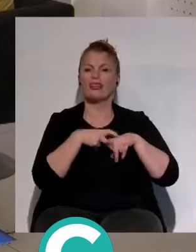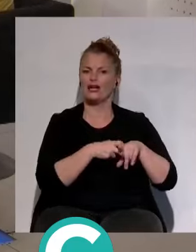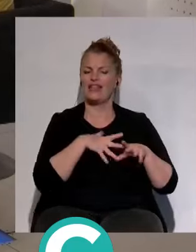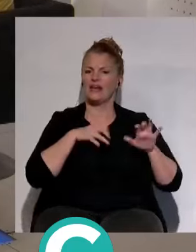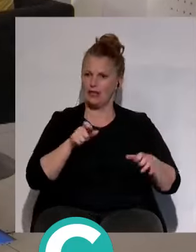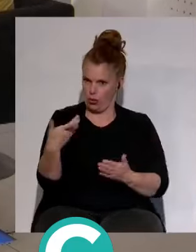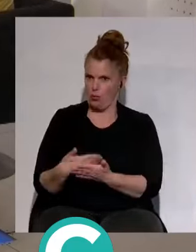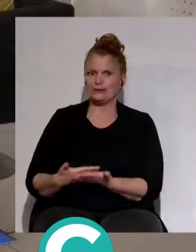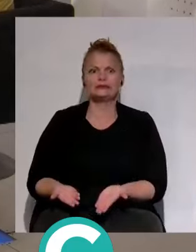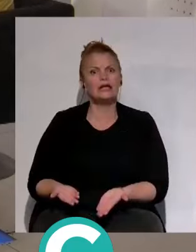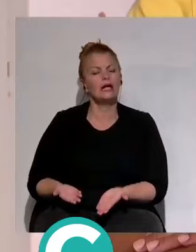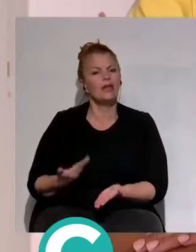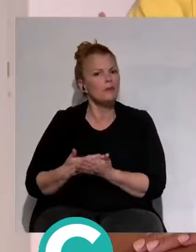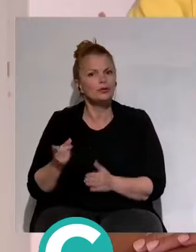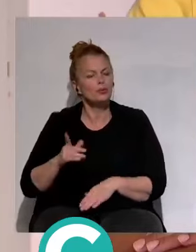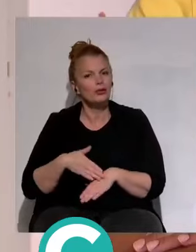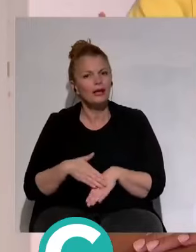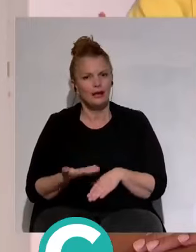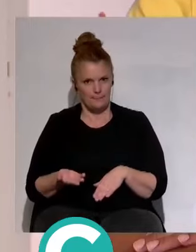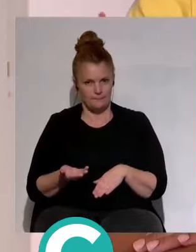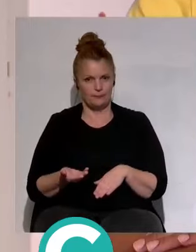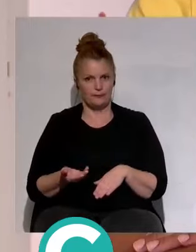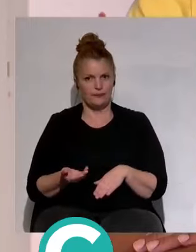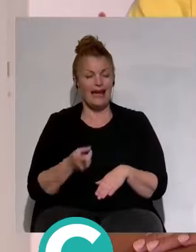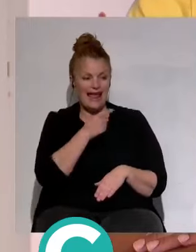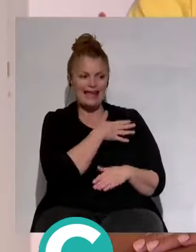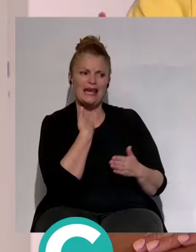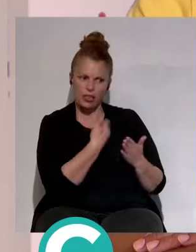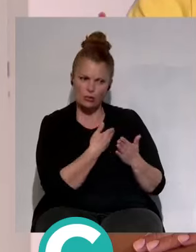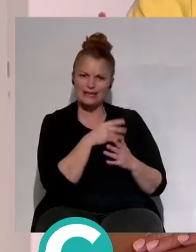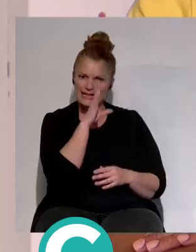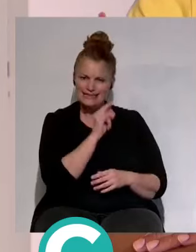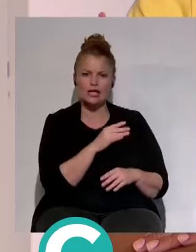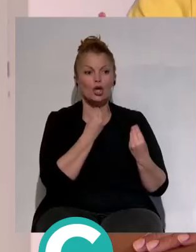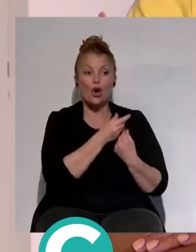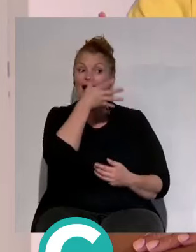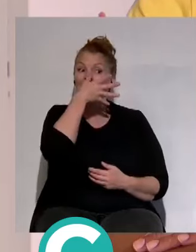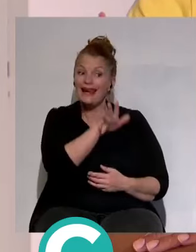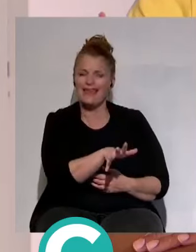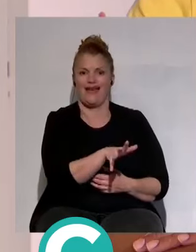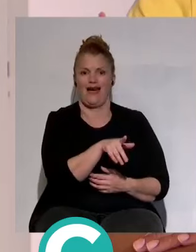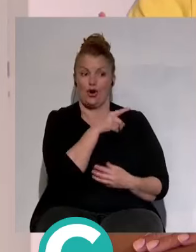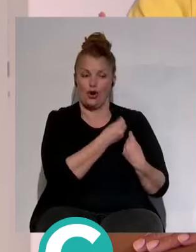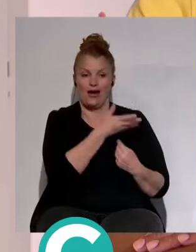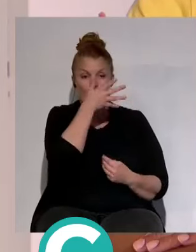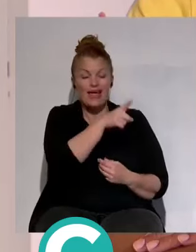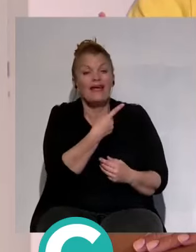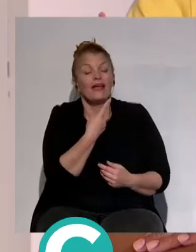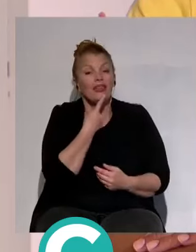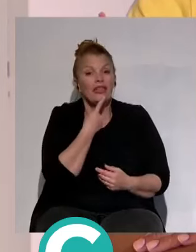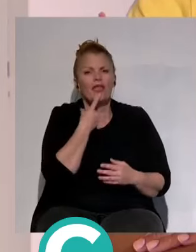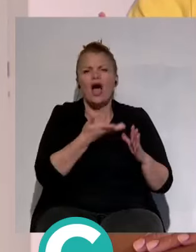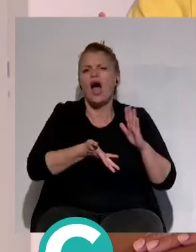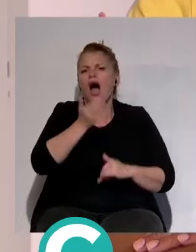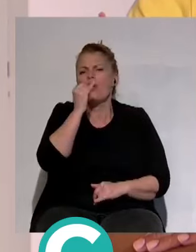Claro. Que lo demuestre. Eso él lo quiere demostrar con la querella que tiene interpuesta, que dice que